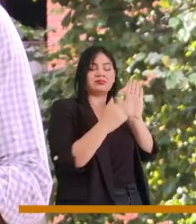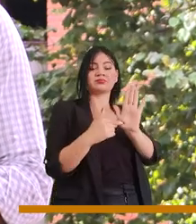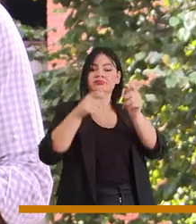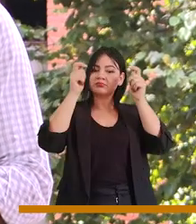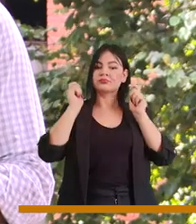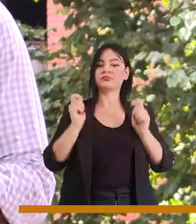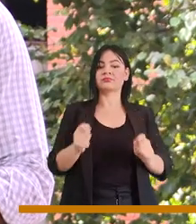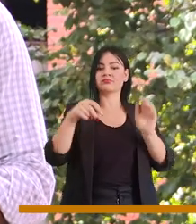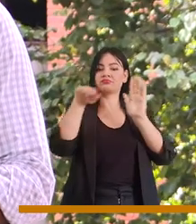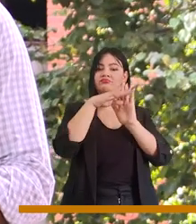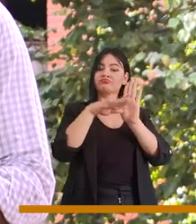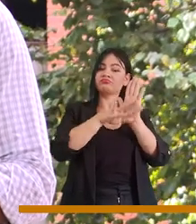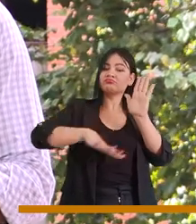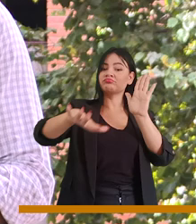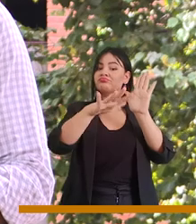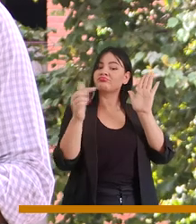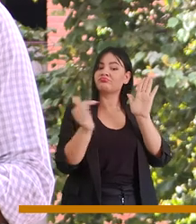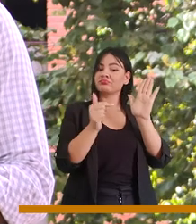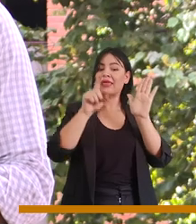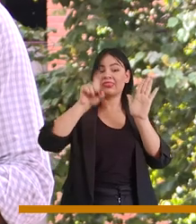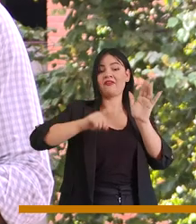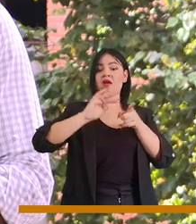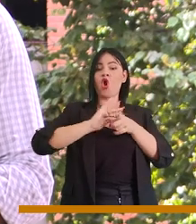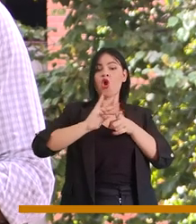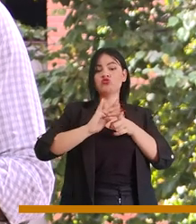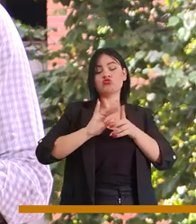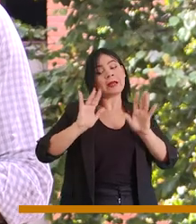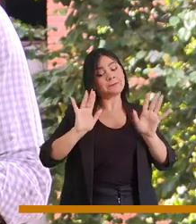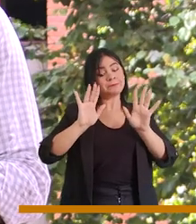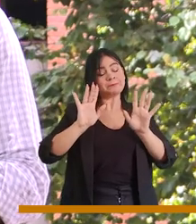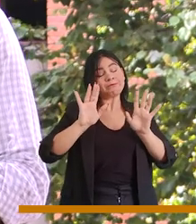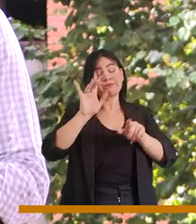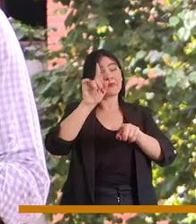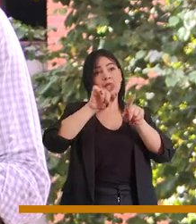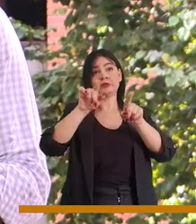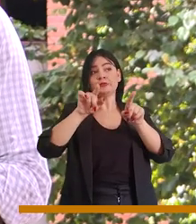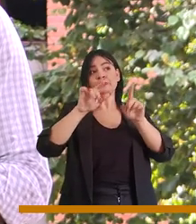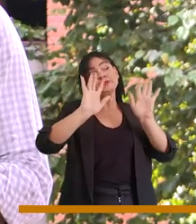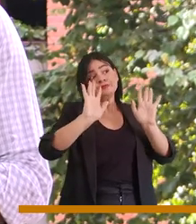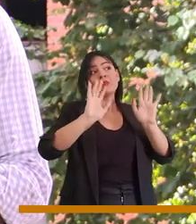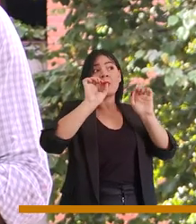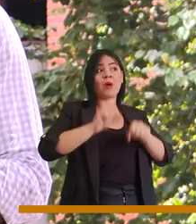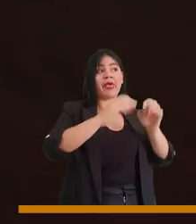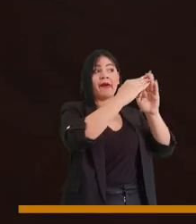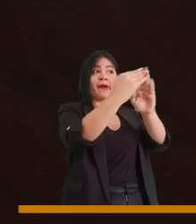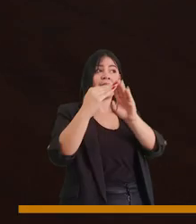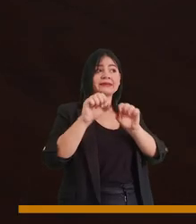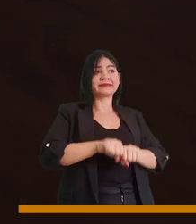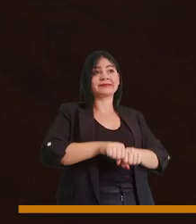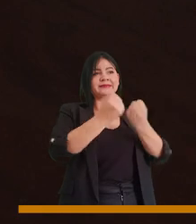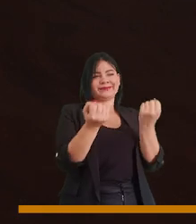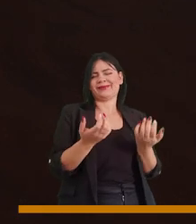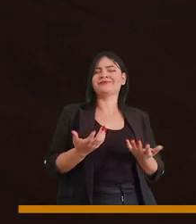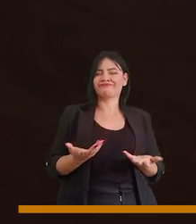establecen unas políticas y unos reglamentos de uso que finalmente terminan afectando la convivencia por la misma